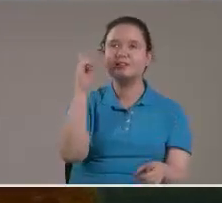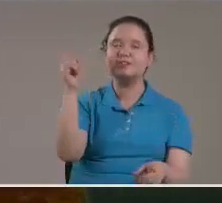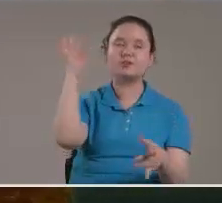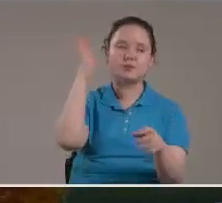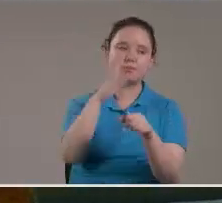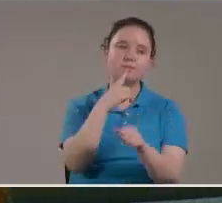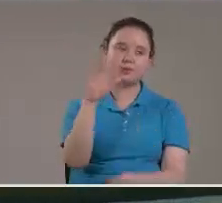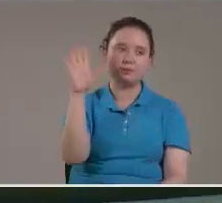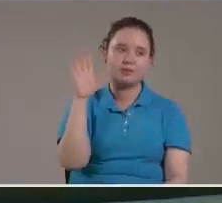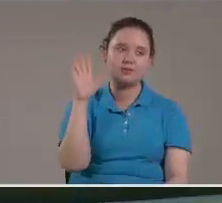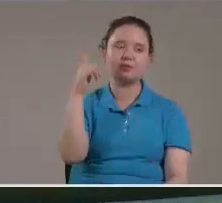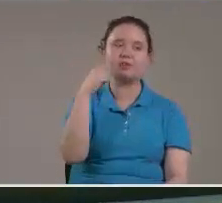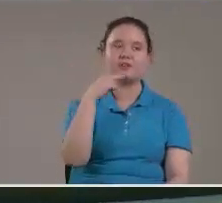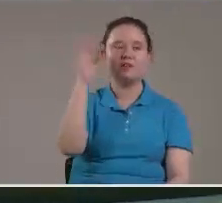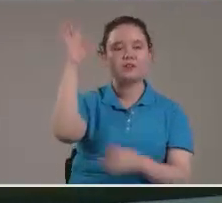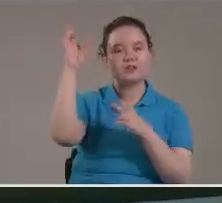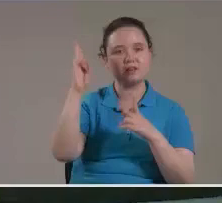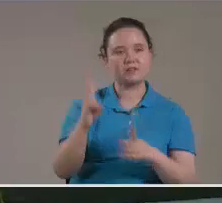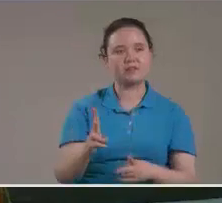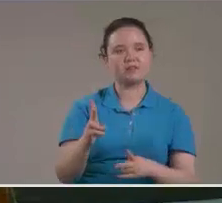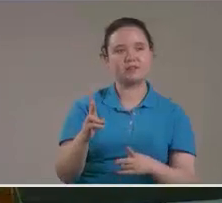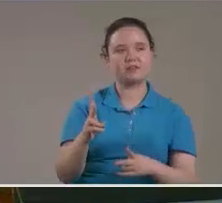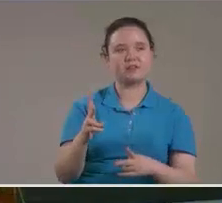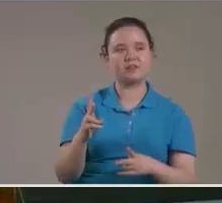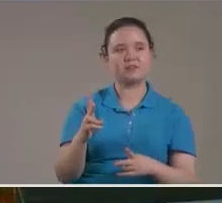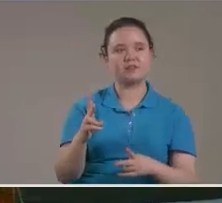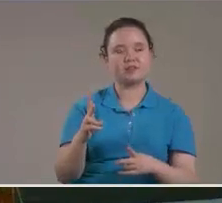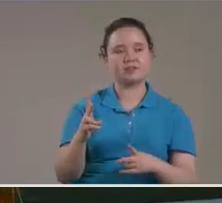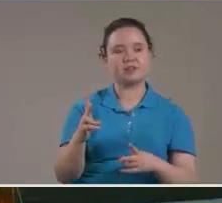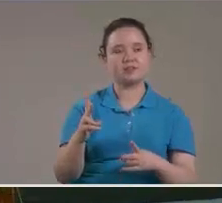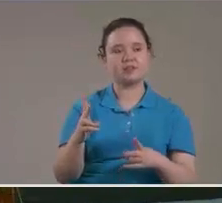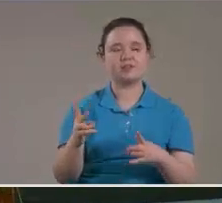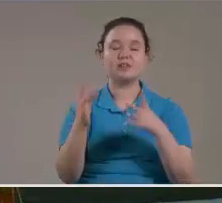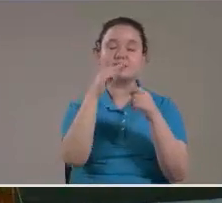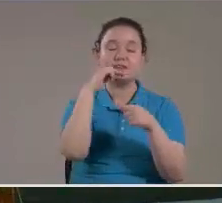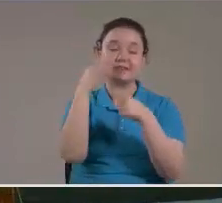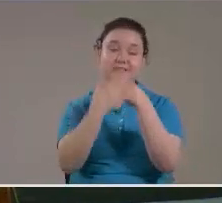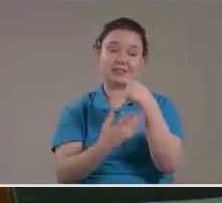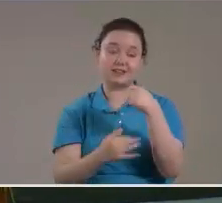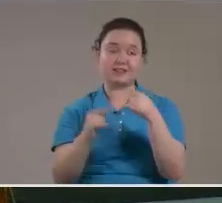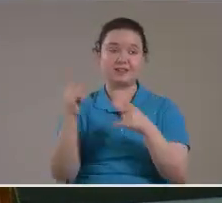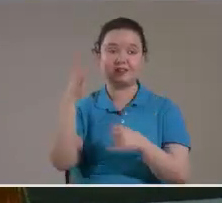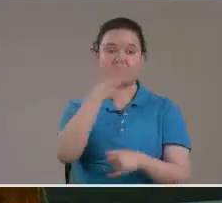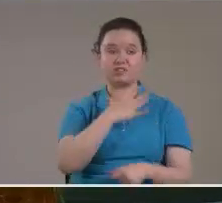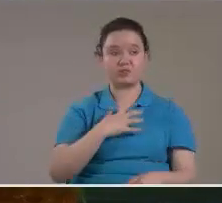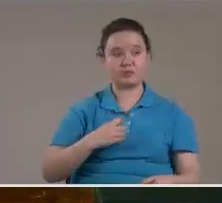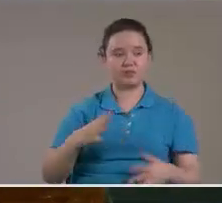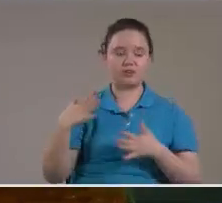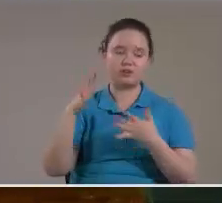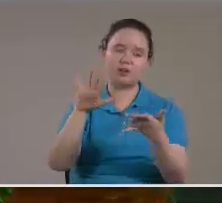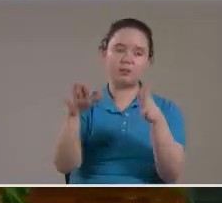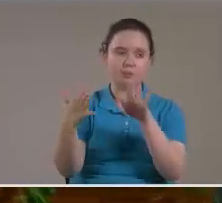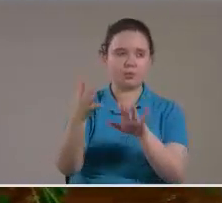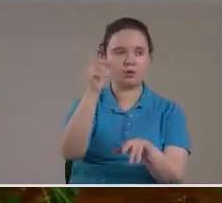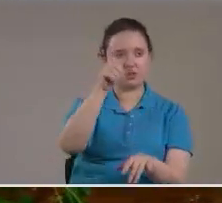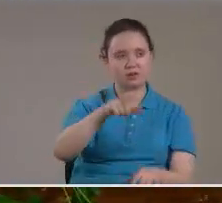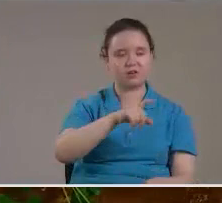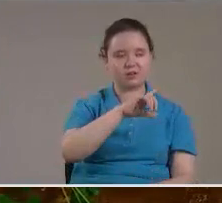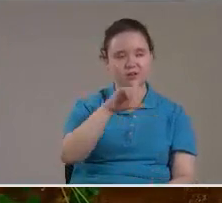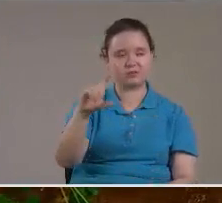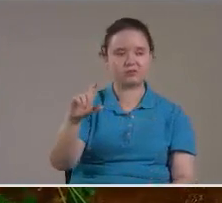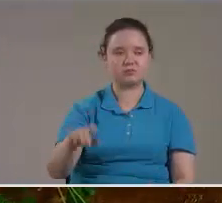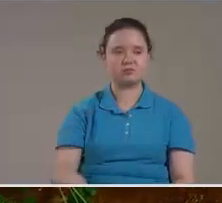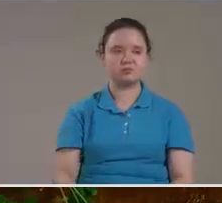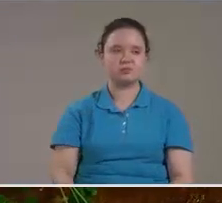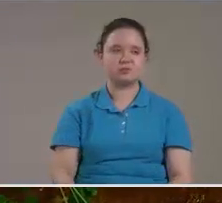vino a la avenida A la primera avenida Que era la avenida Sangrienta En donde tenía Que sufrir Y despojarse De su hijo El